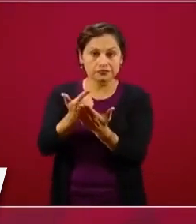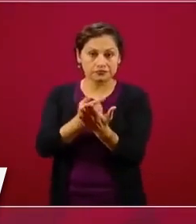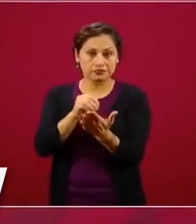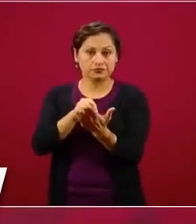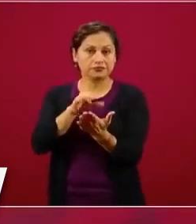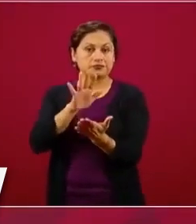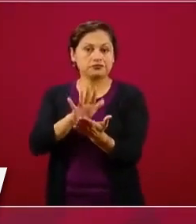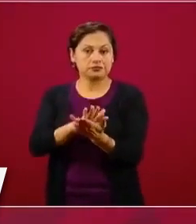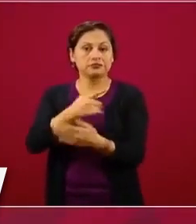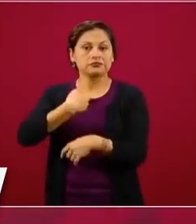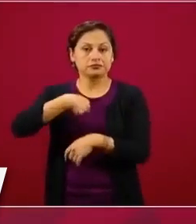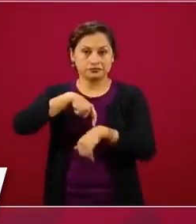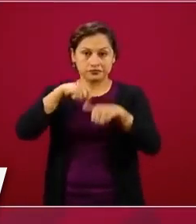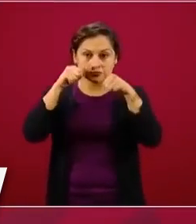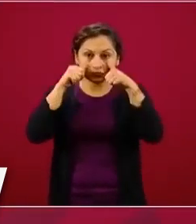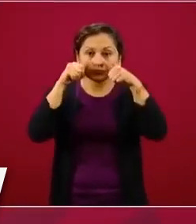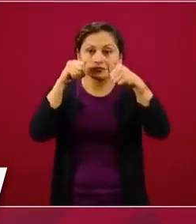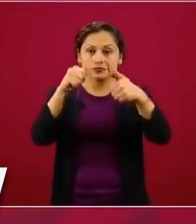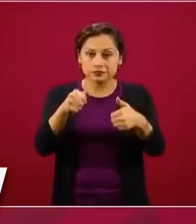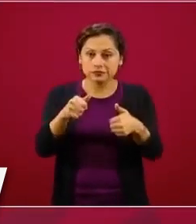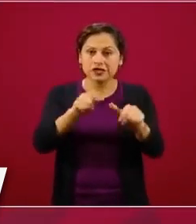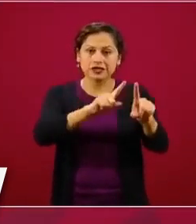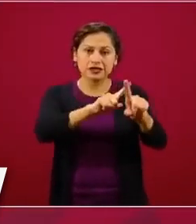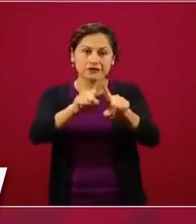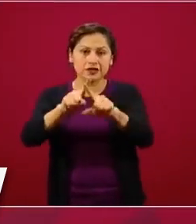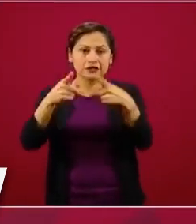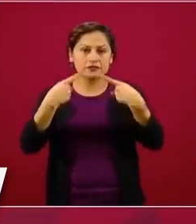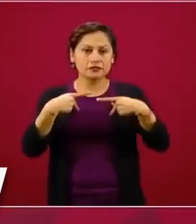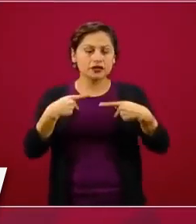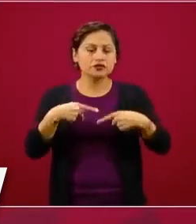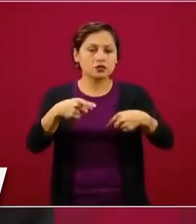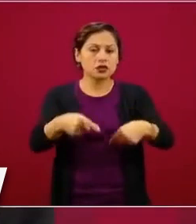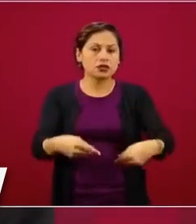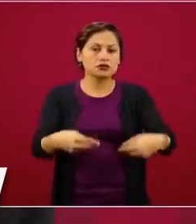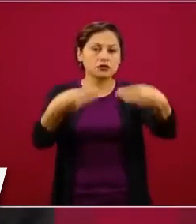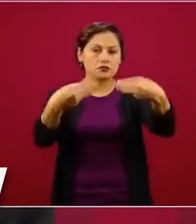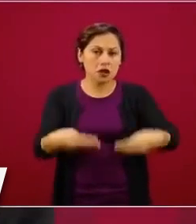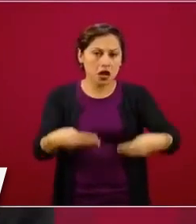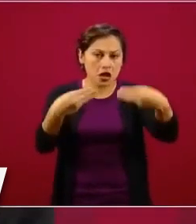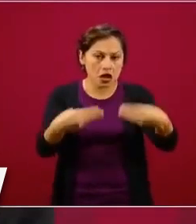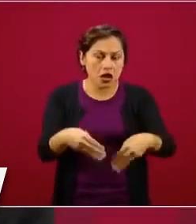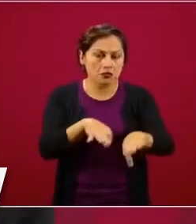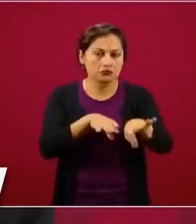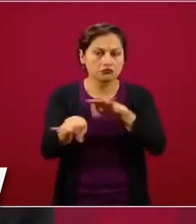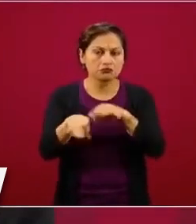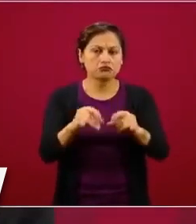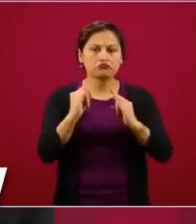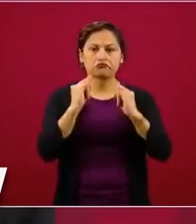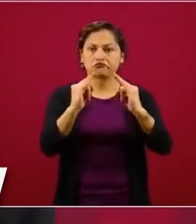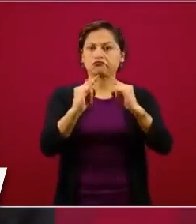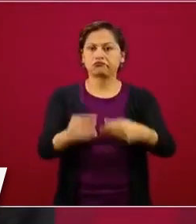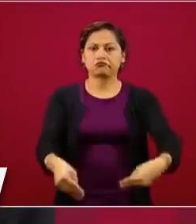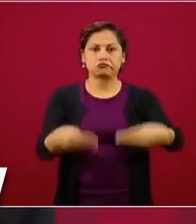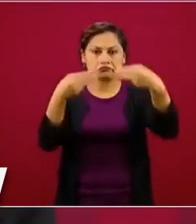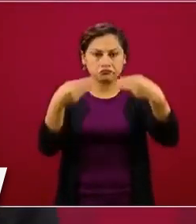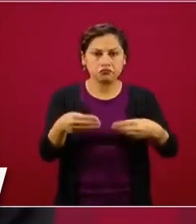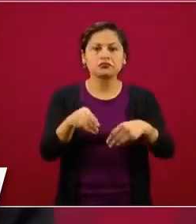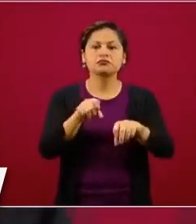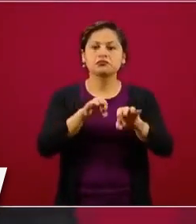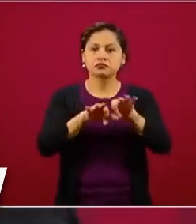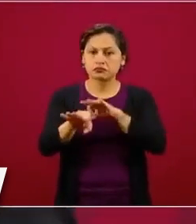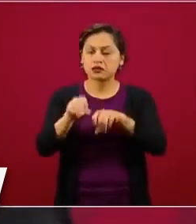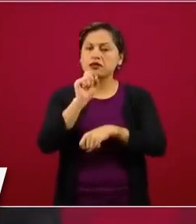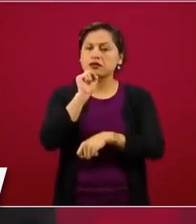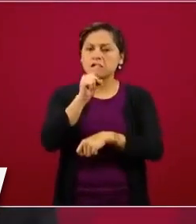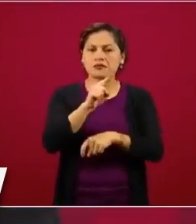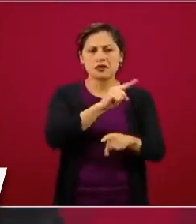comerciantes, tianguistas, todos.